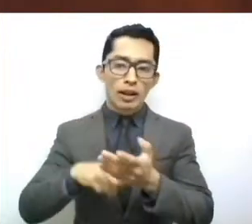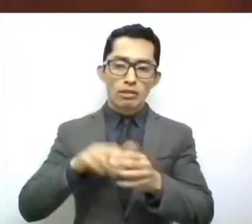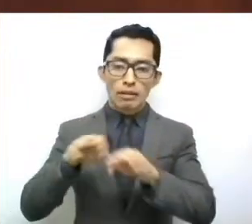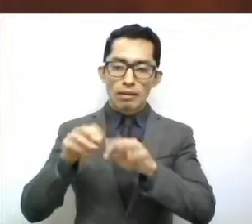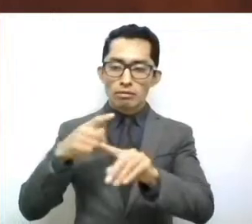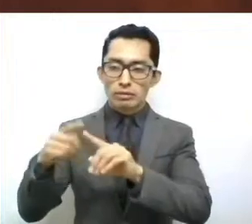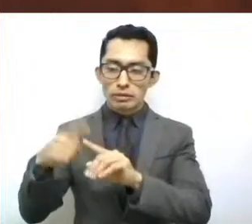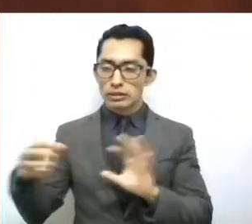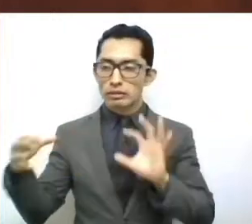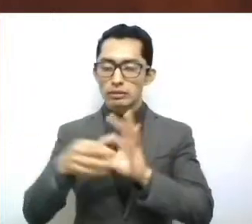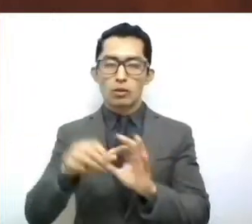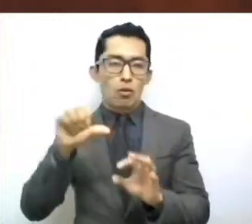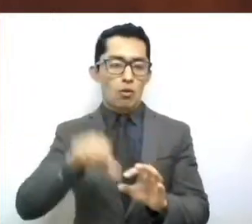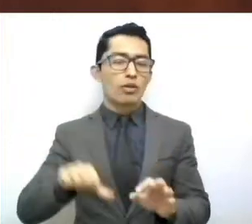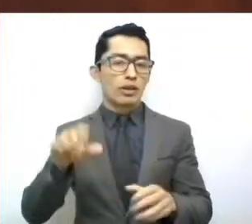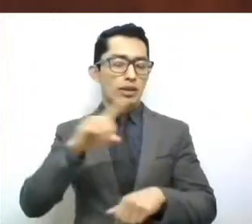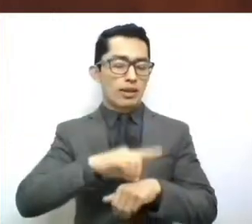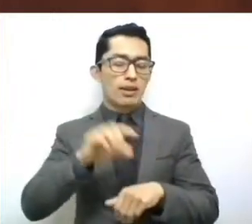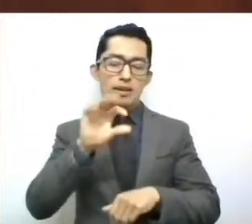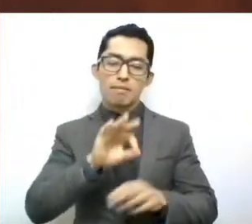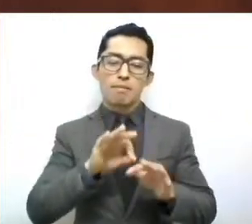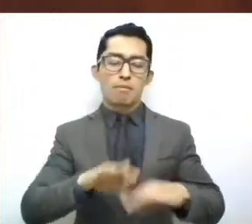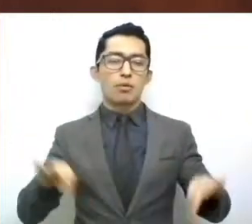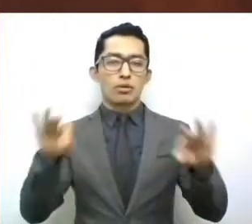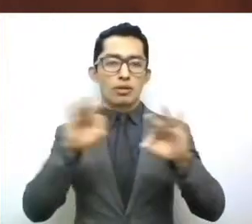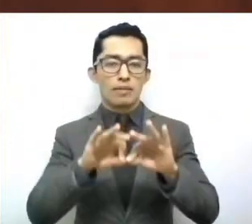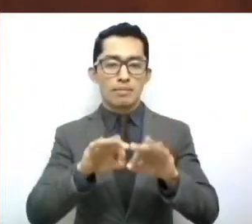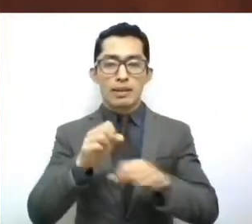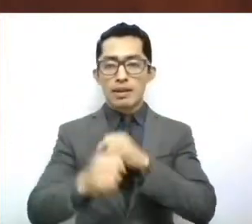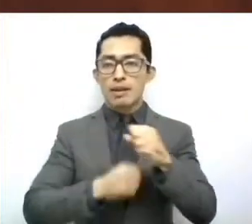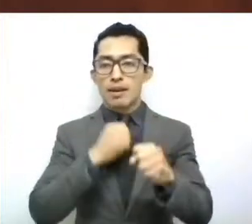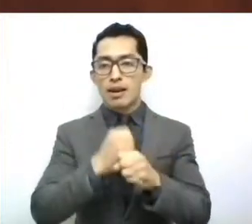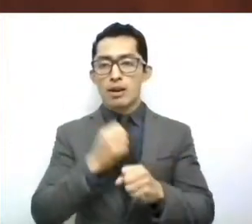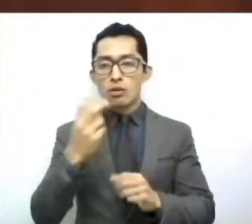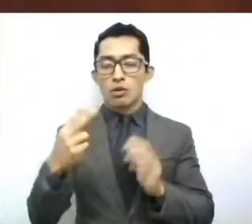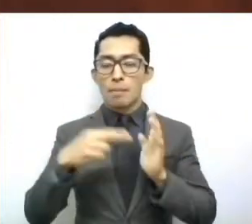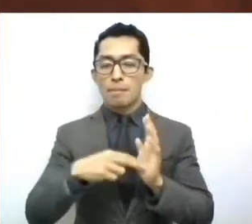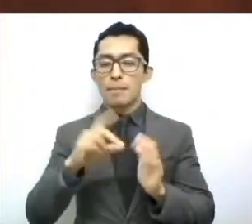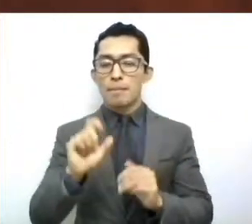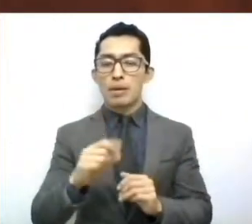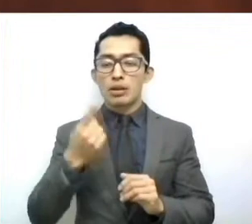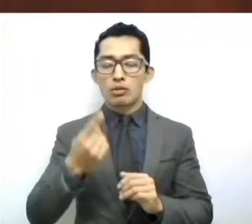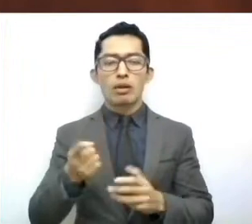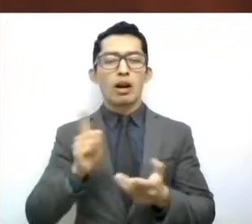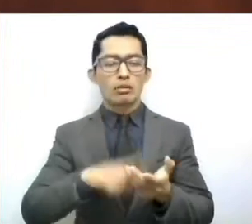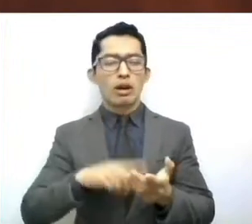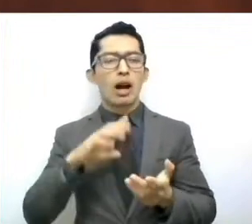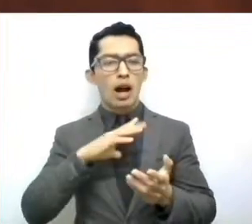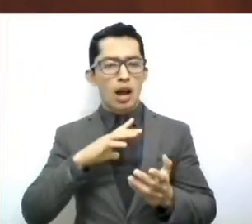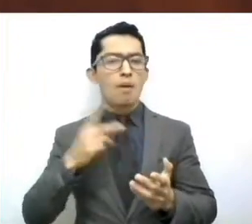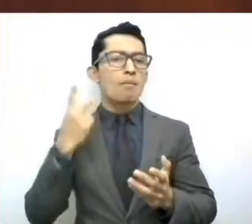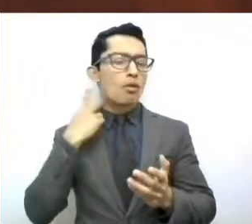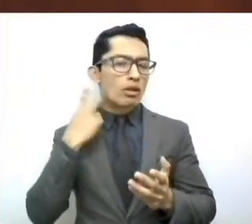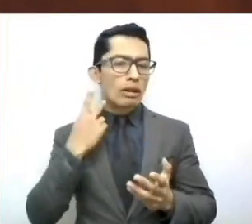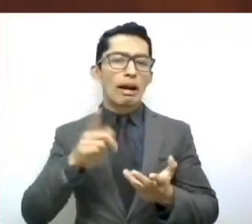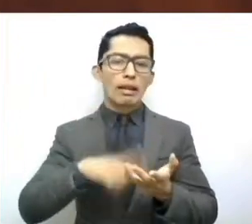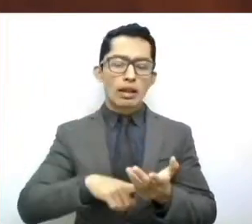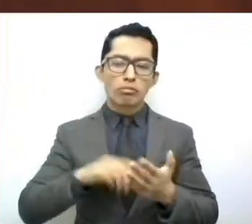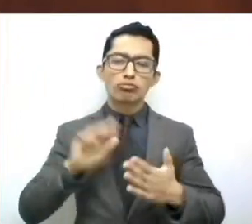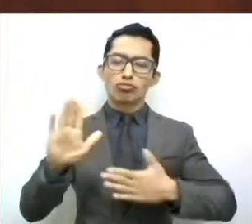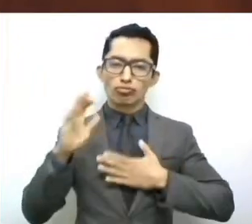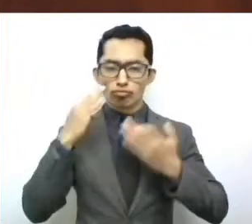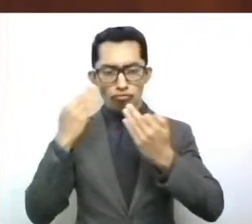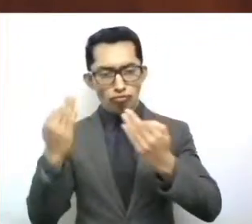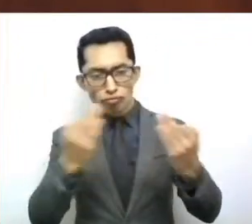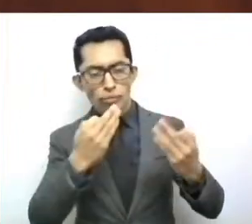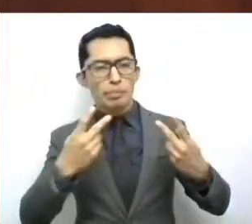Este año se dio civilidad política, compromiso por parte de la ciudadanía de